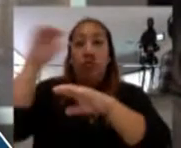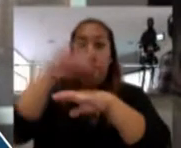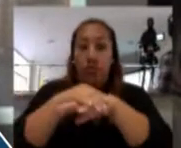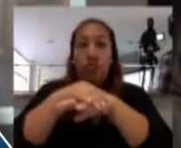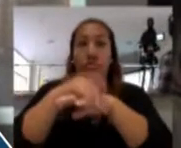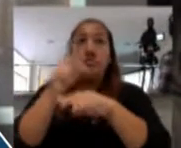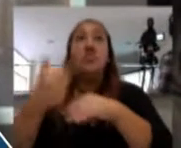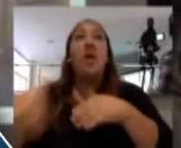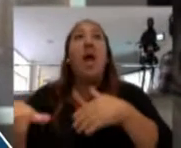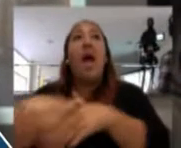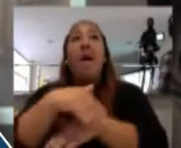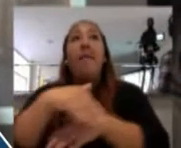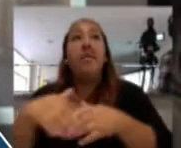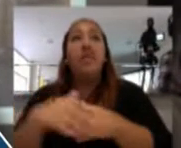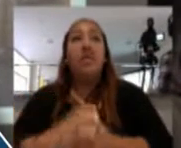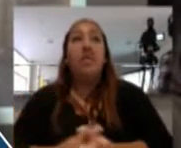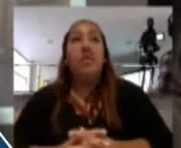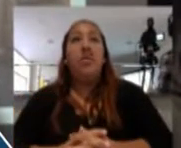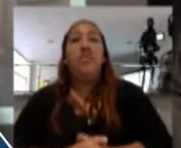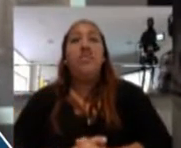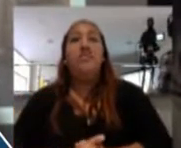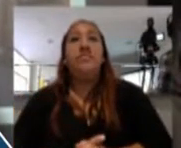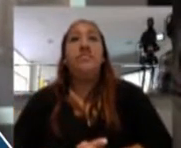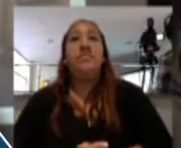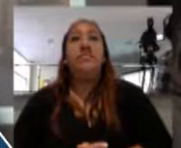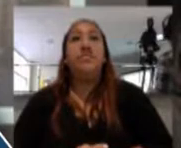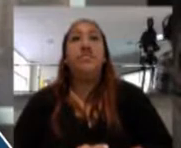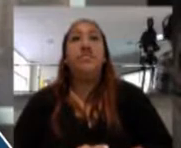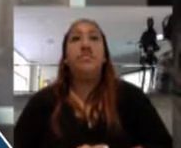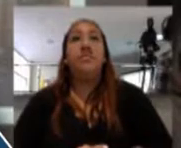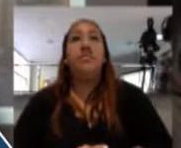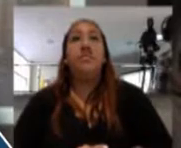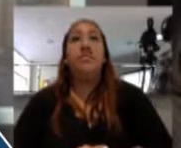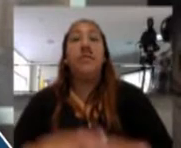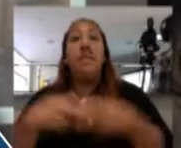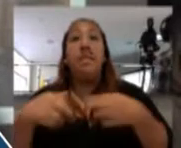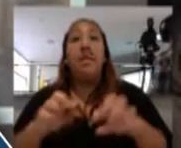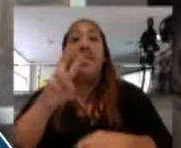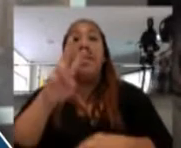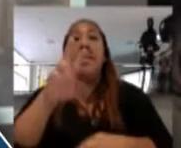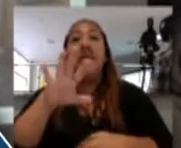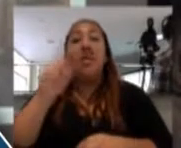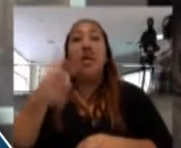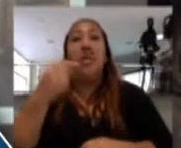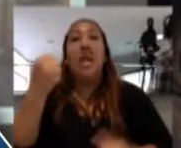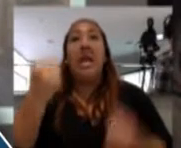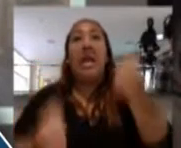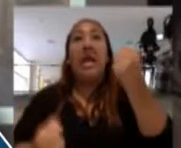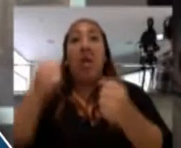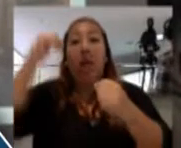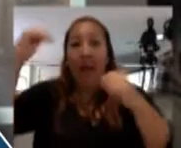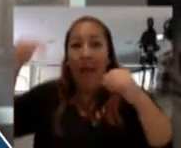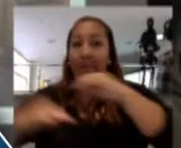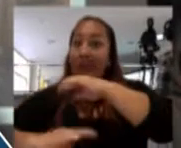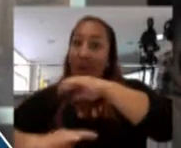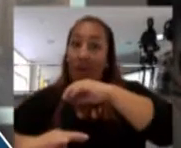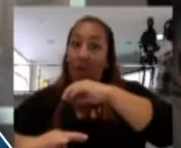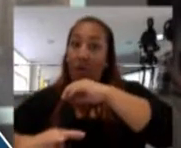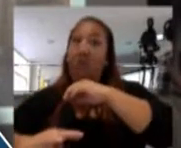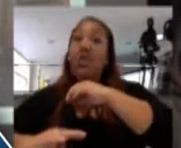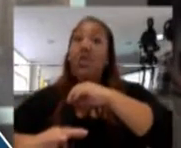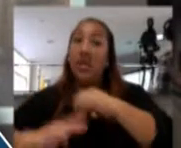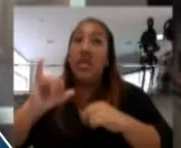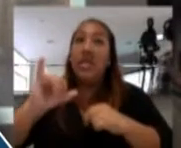avenida, sobre una zona de vehículos, permite el paso de 25.000 carros por debajo y